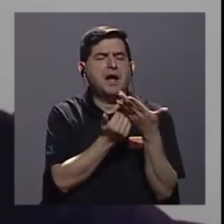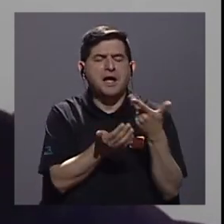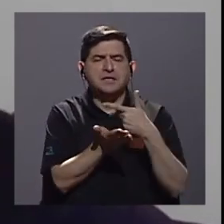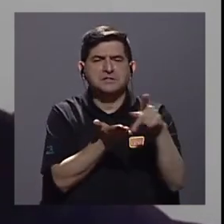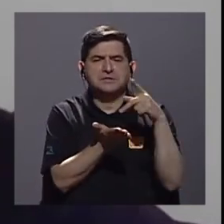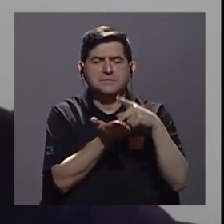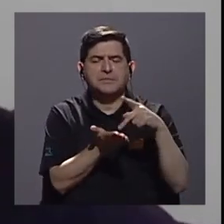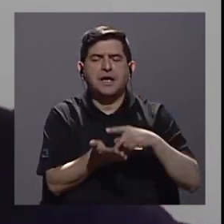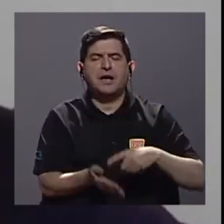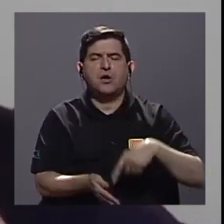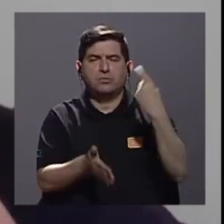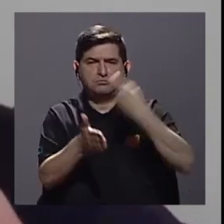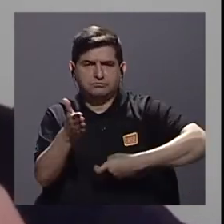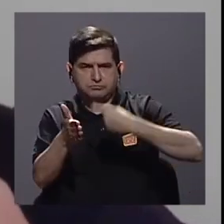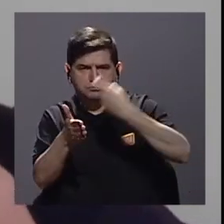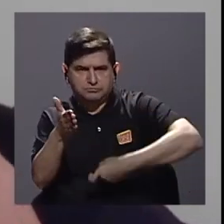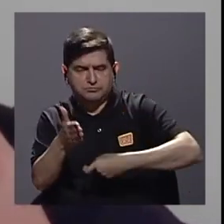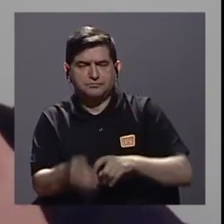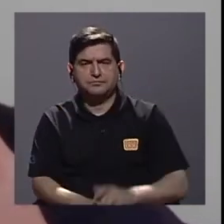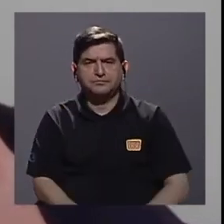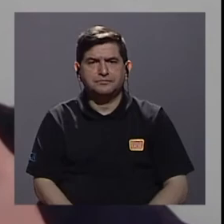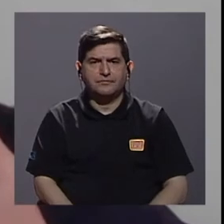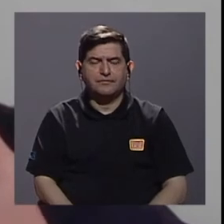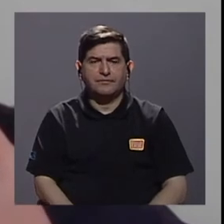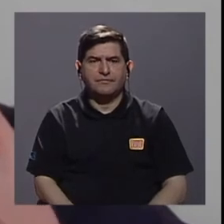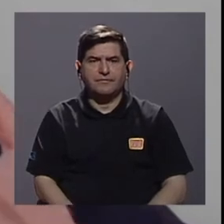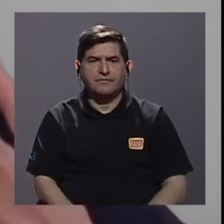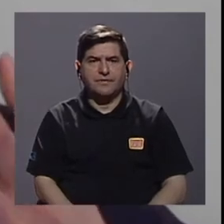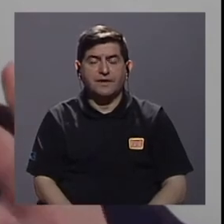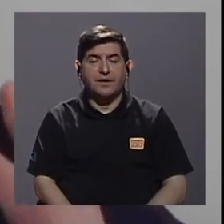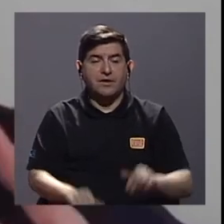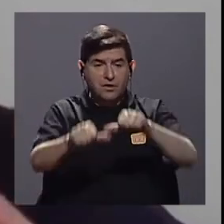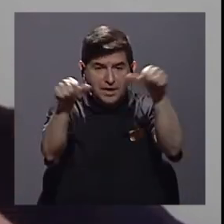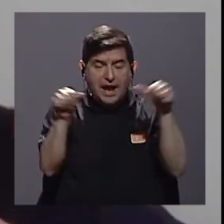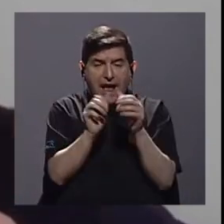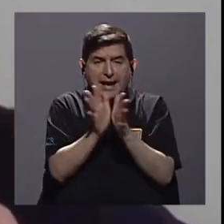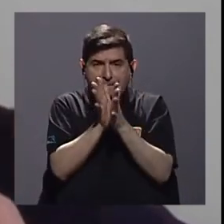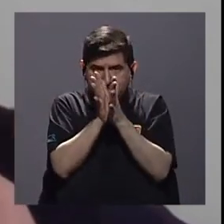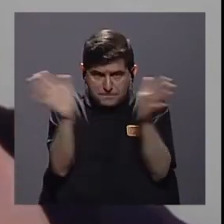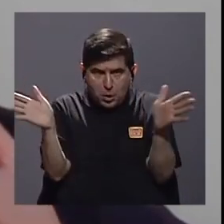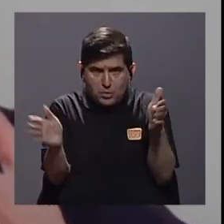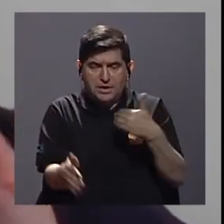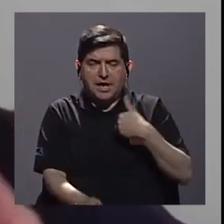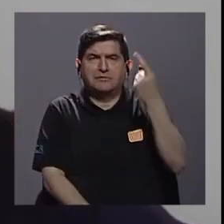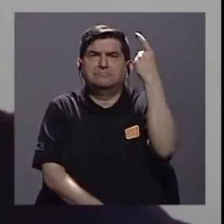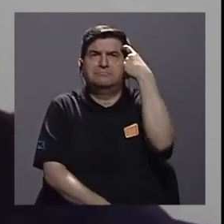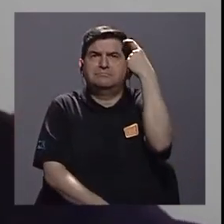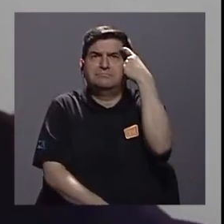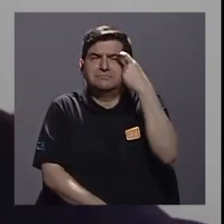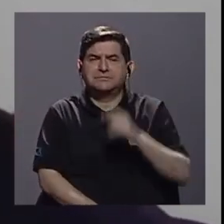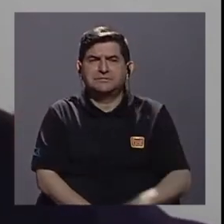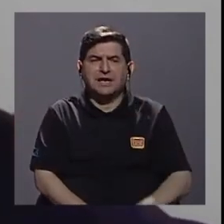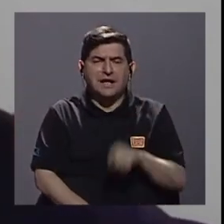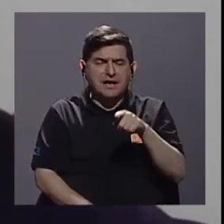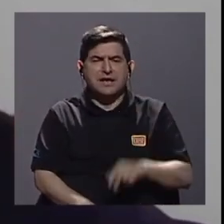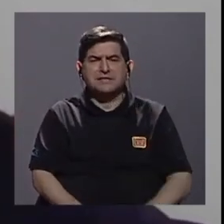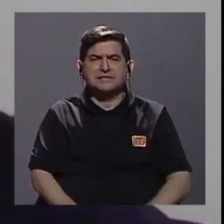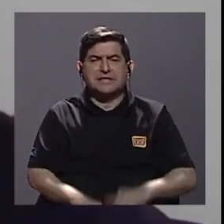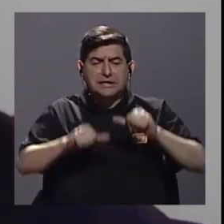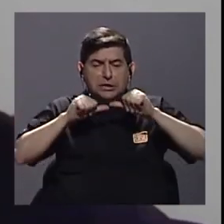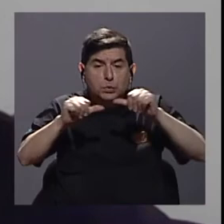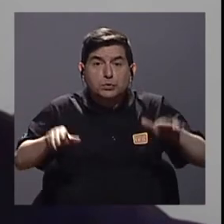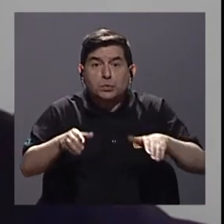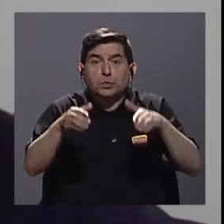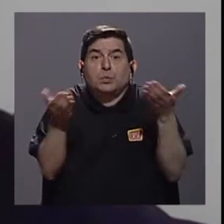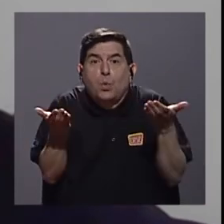y entonces, como sector público, tenemos que pensar como en esa sostenibilidad, ¿verdad?